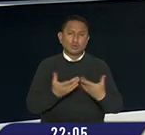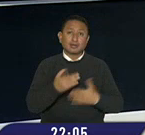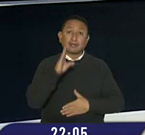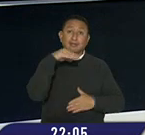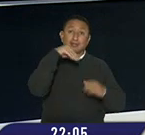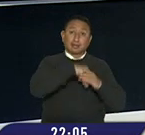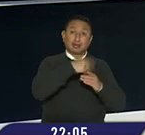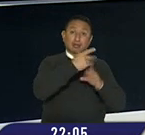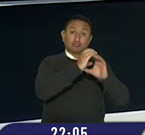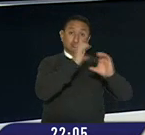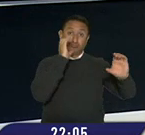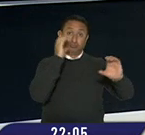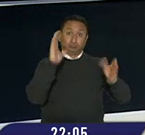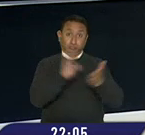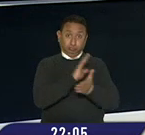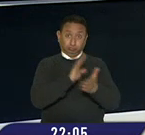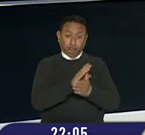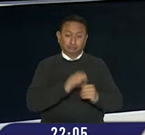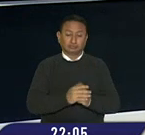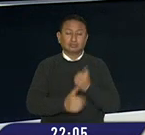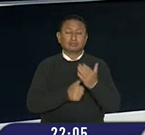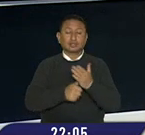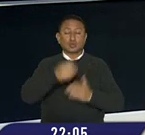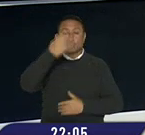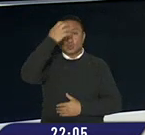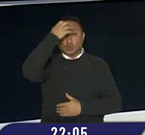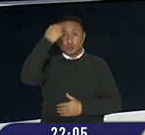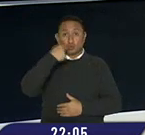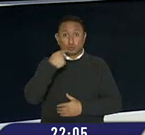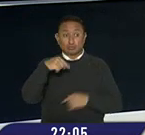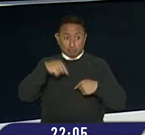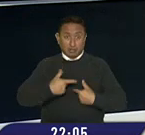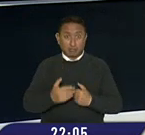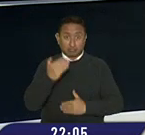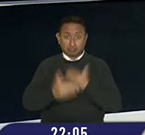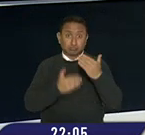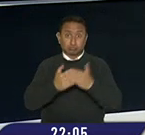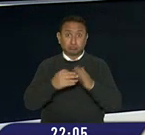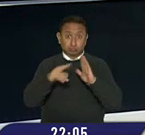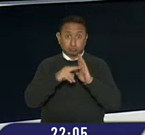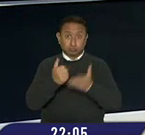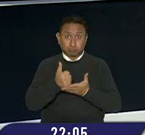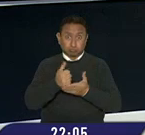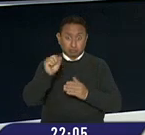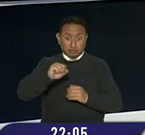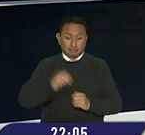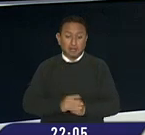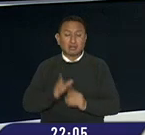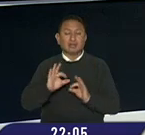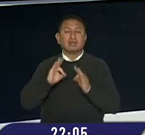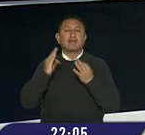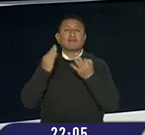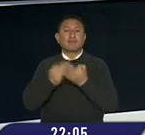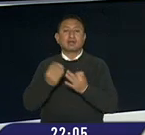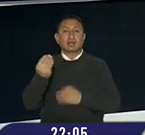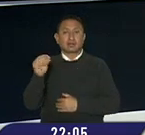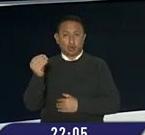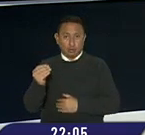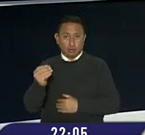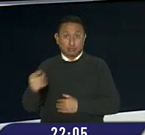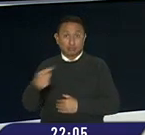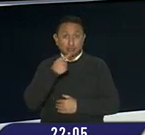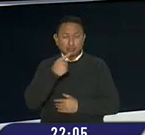en el transporte escolar. El Ministerio de Educación afirma que cumplió con los protocolos de atención. La familia de la estudiante